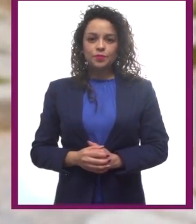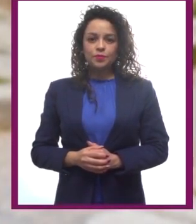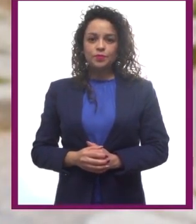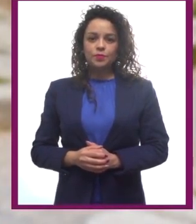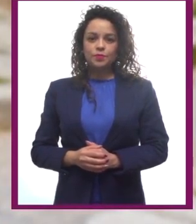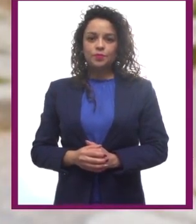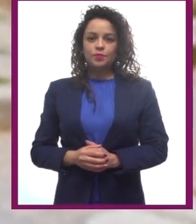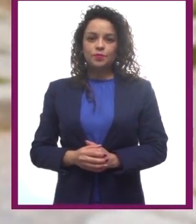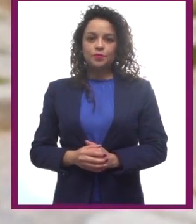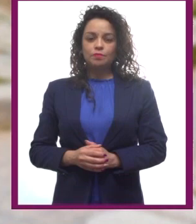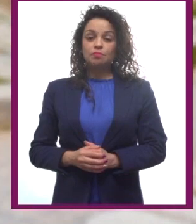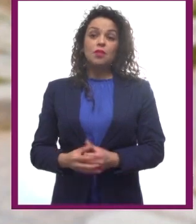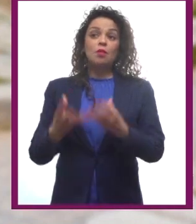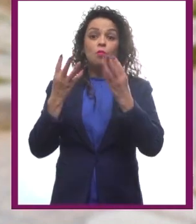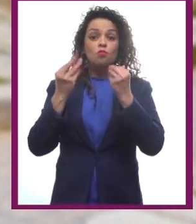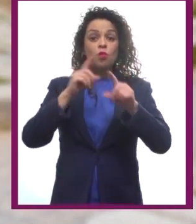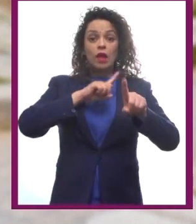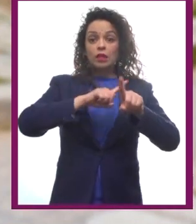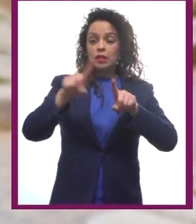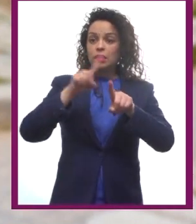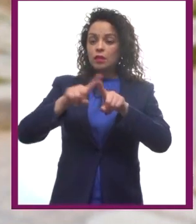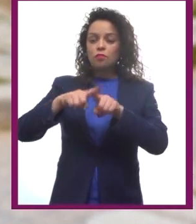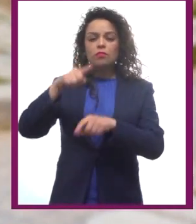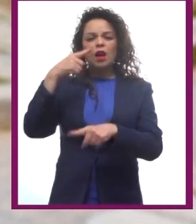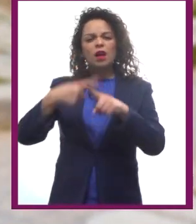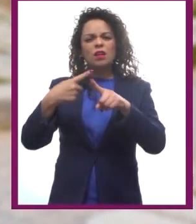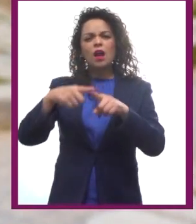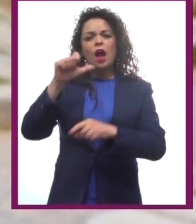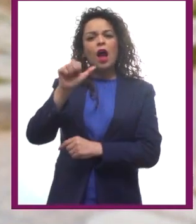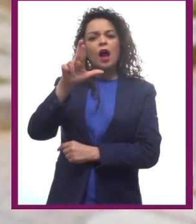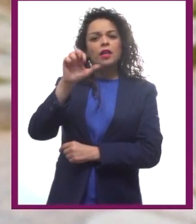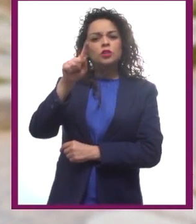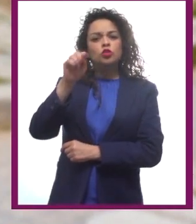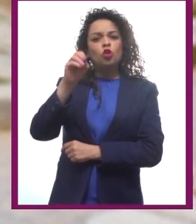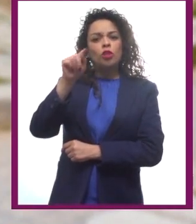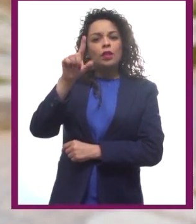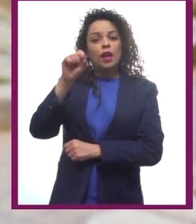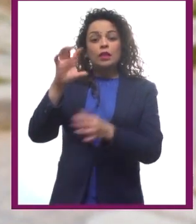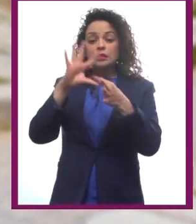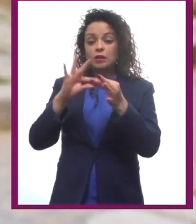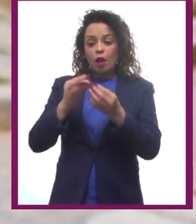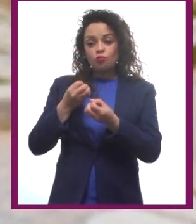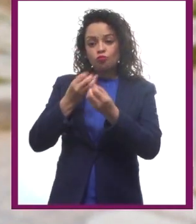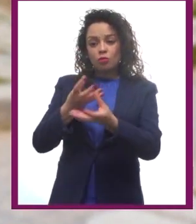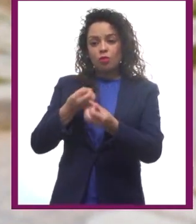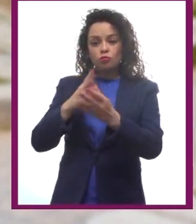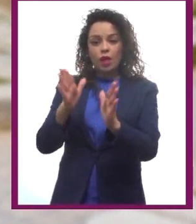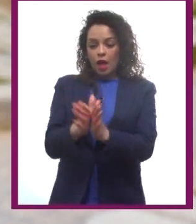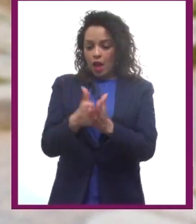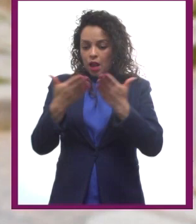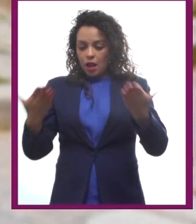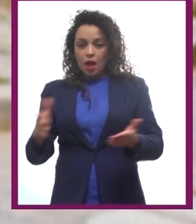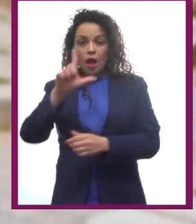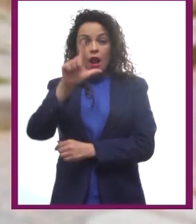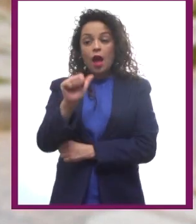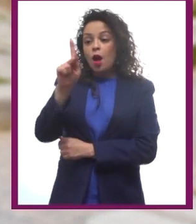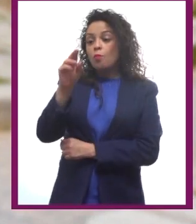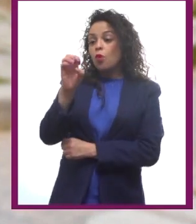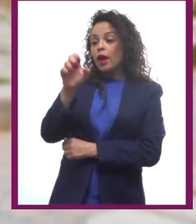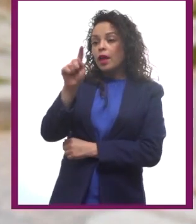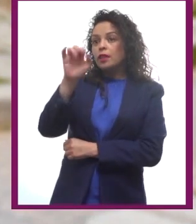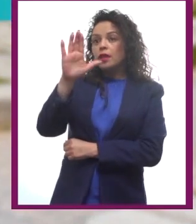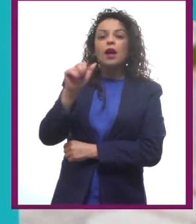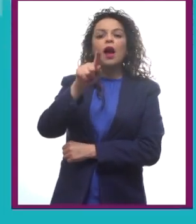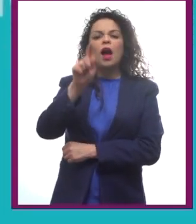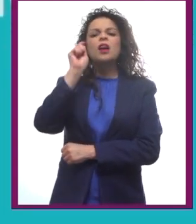Dentro de los muchos aportes que hizo Aristóteles al mundo, en su libro La Poética, expone el paradigma.